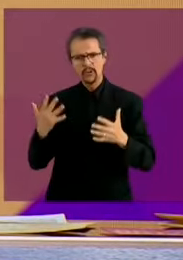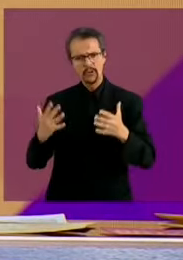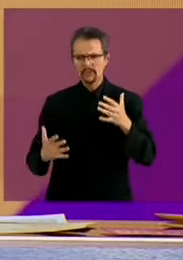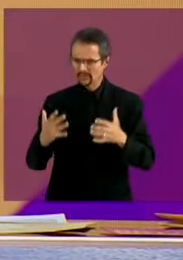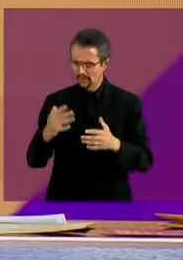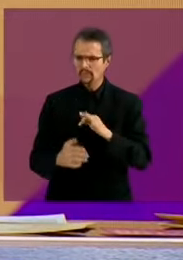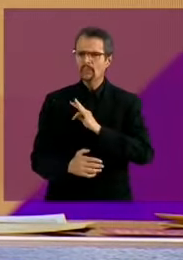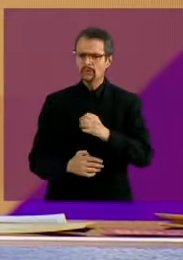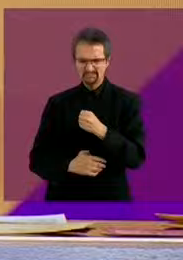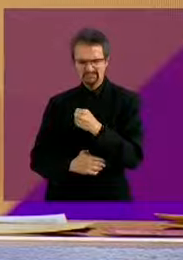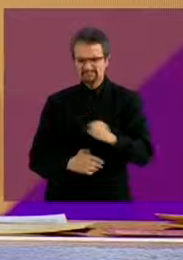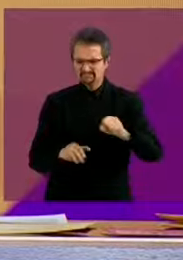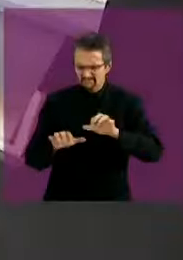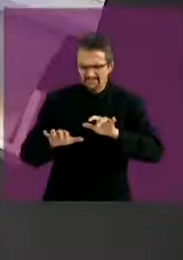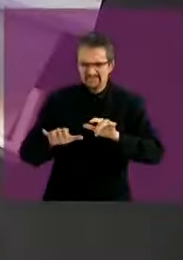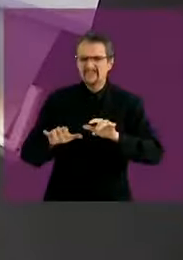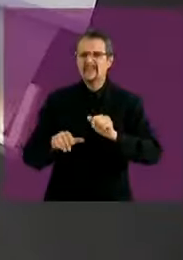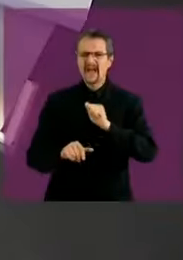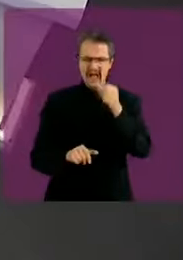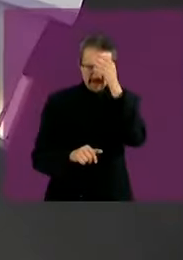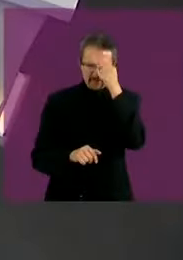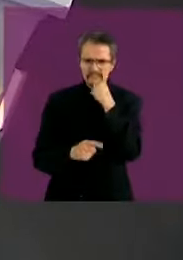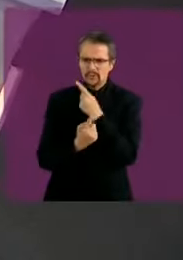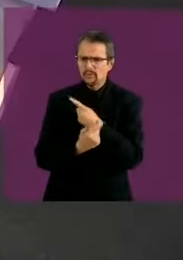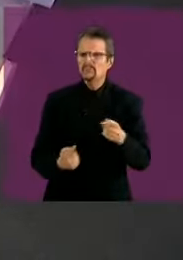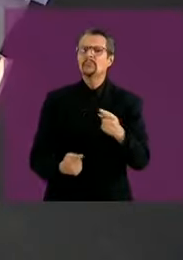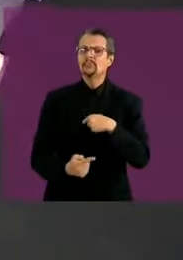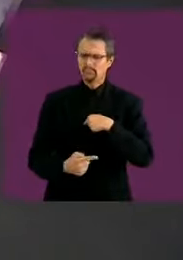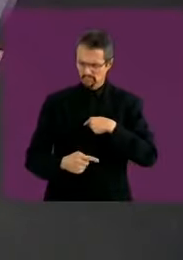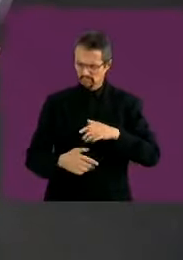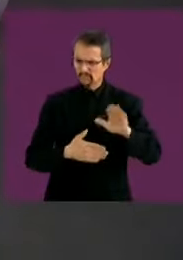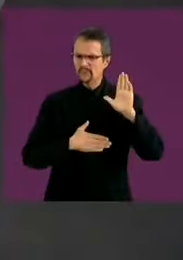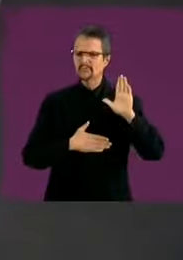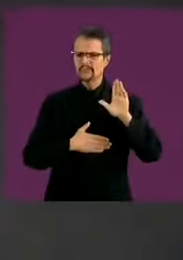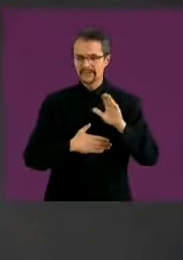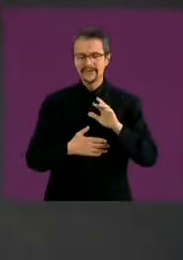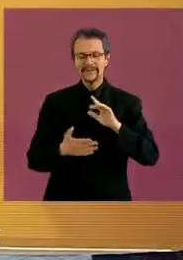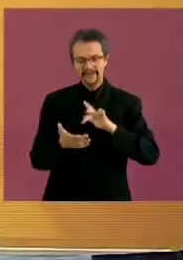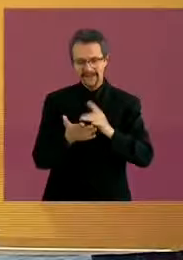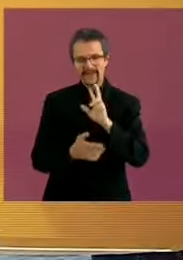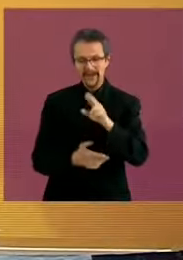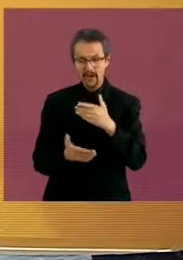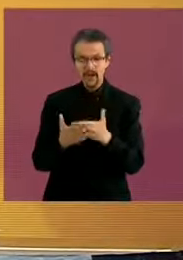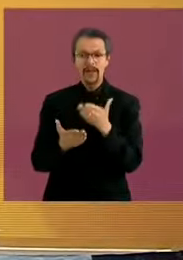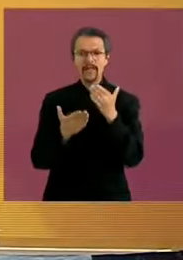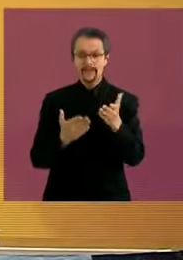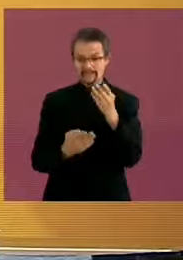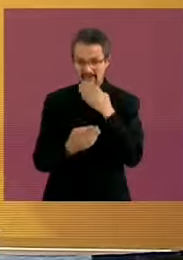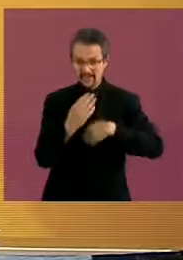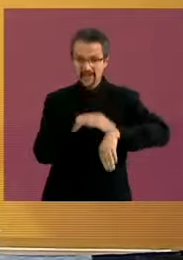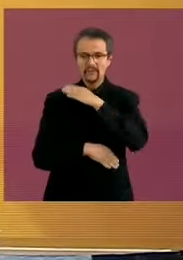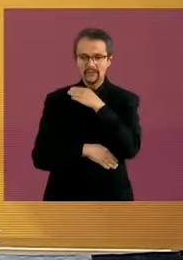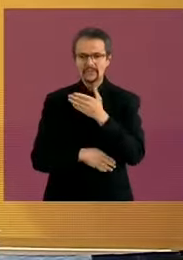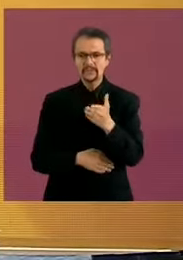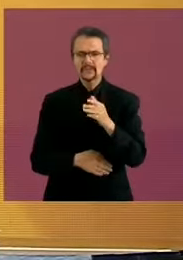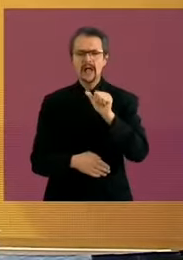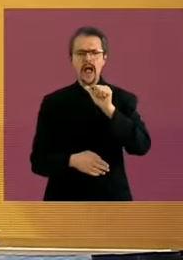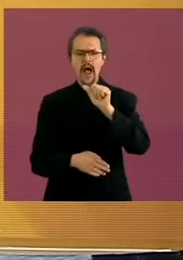y competencias laborales a los niños. Gracias, candidata. Voy con la candidata Claudia Sheinbaum. Candidata A o B.